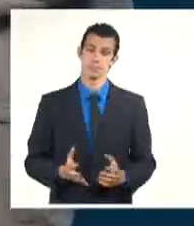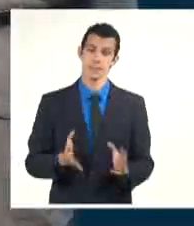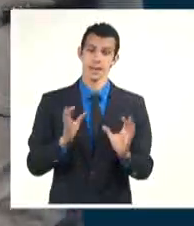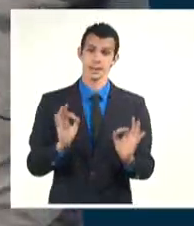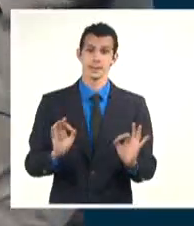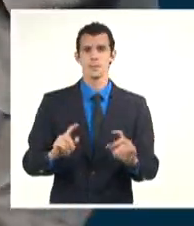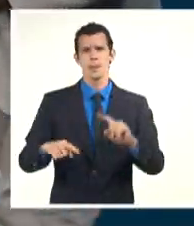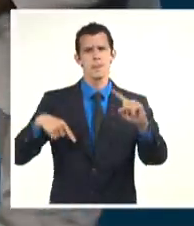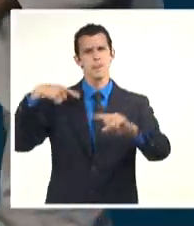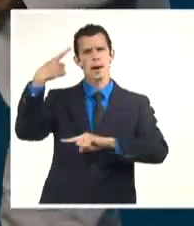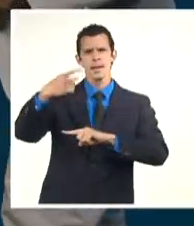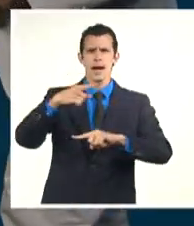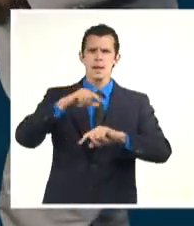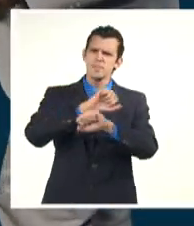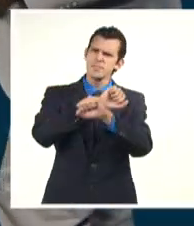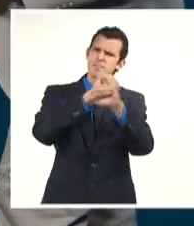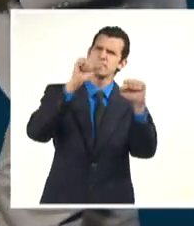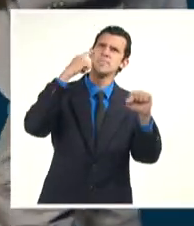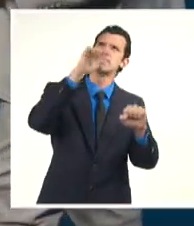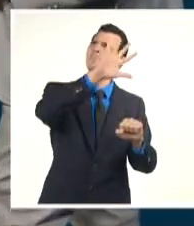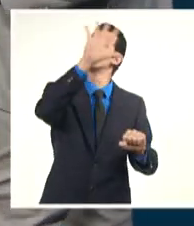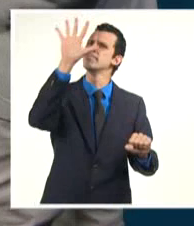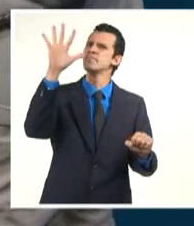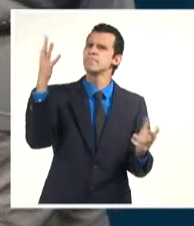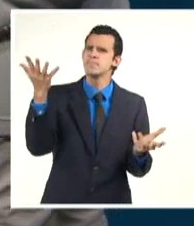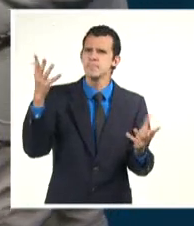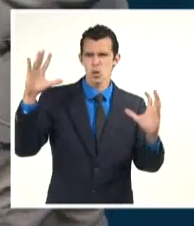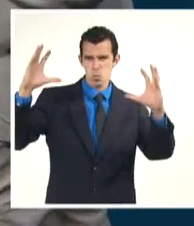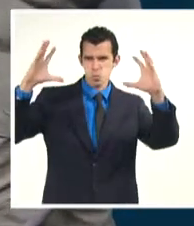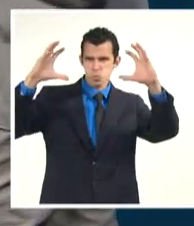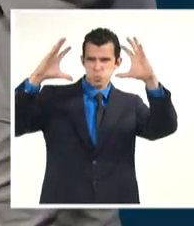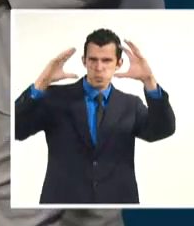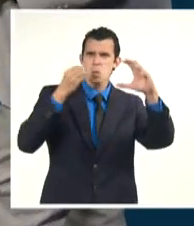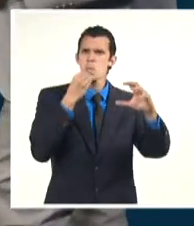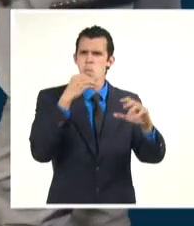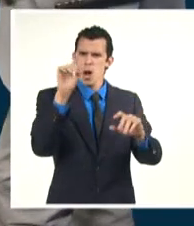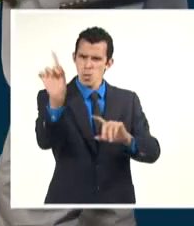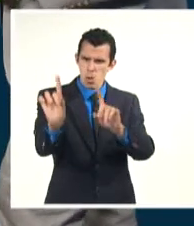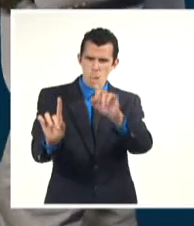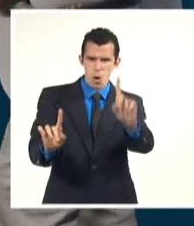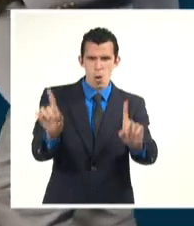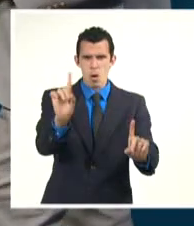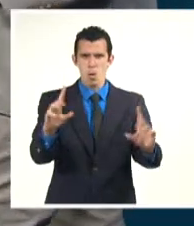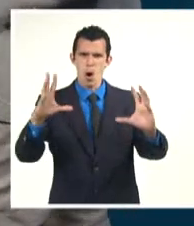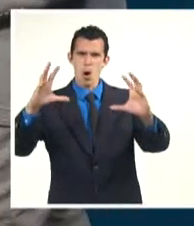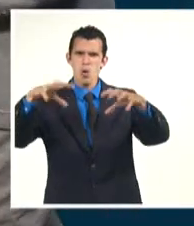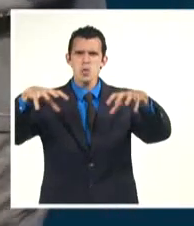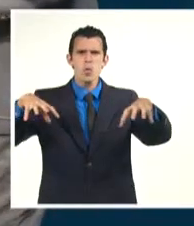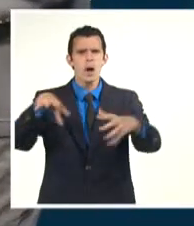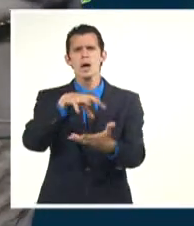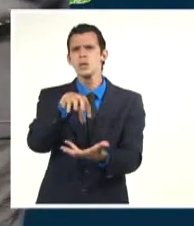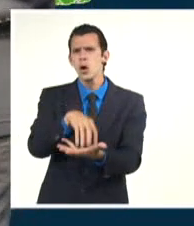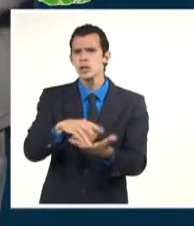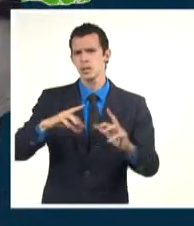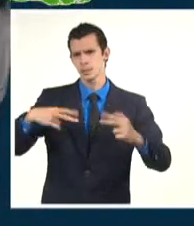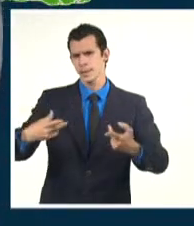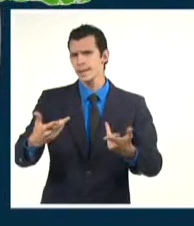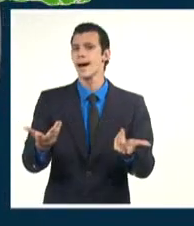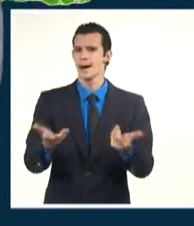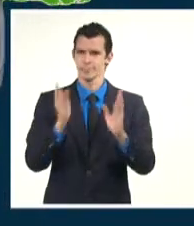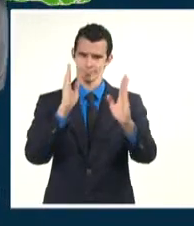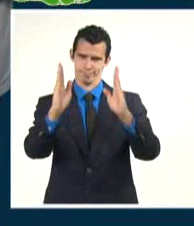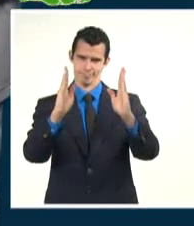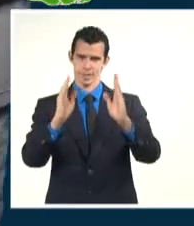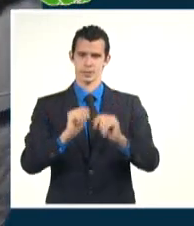que tendremos nublados con chubascos, lluvias y tormentas eléctricas en la región central del país. Cielos parcialmente